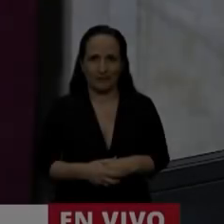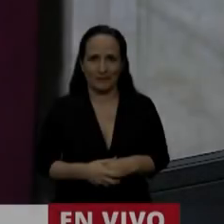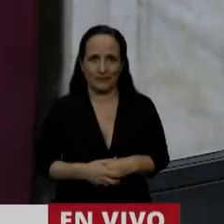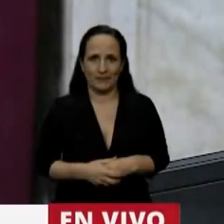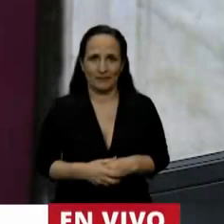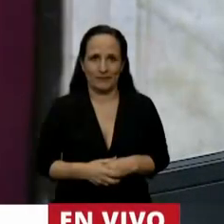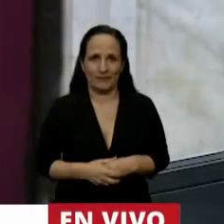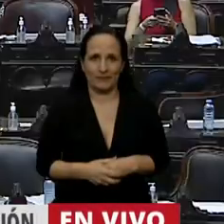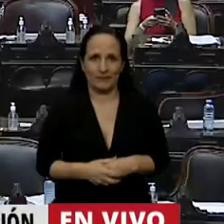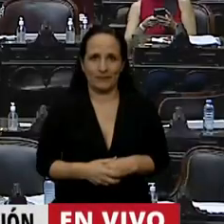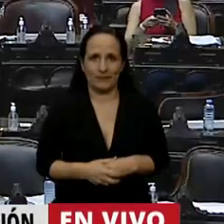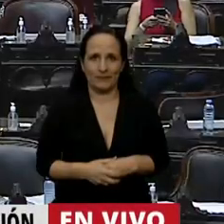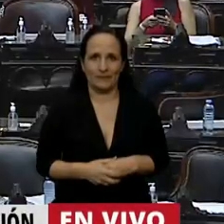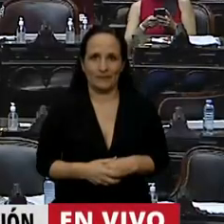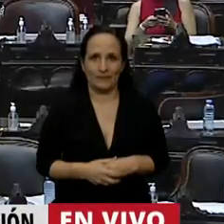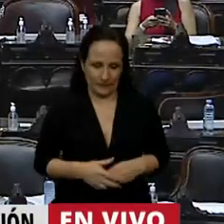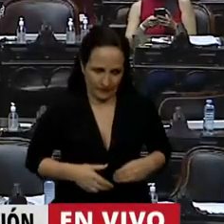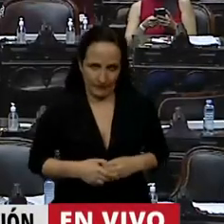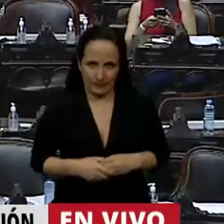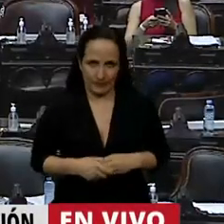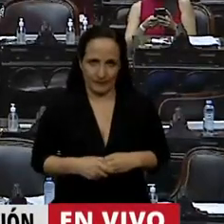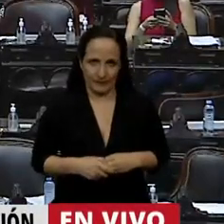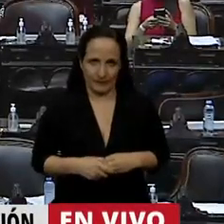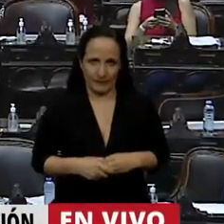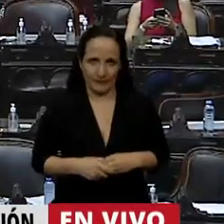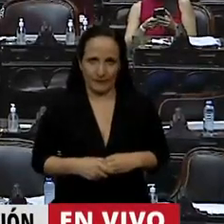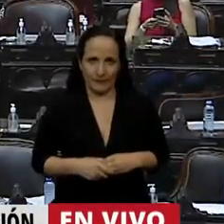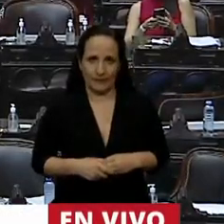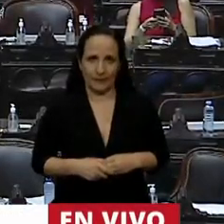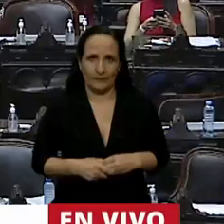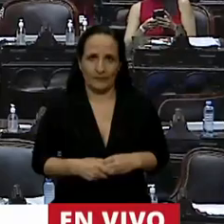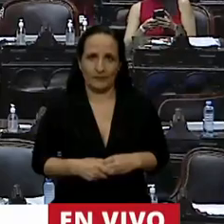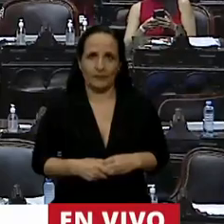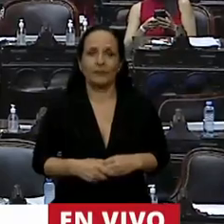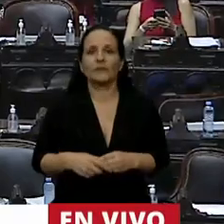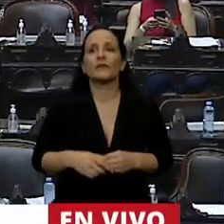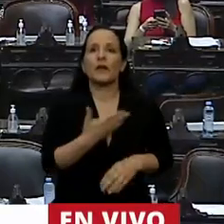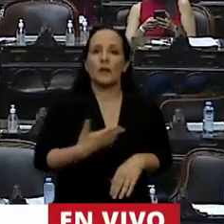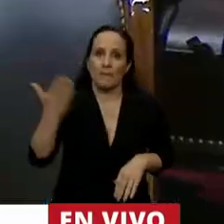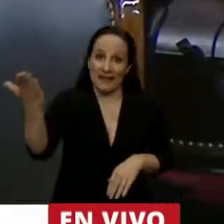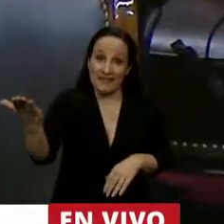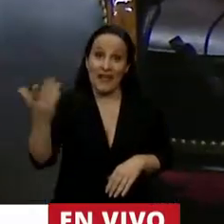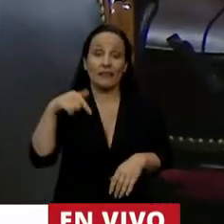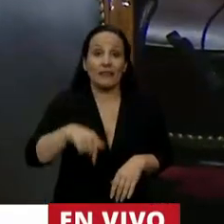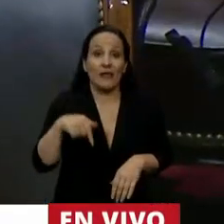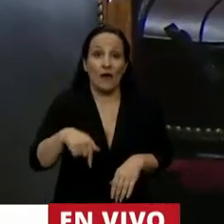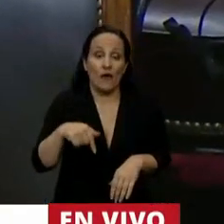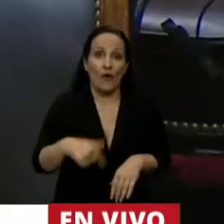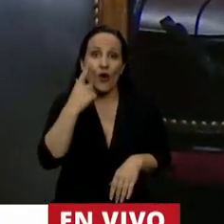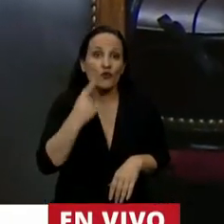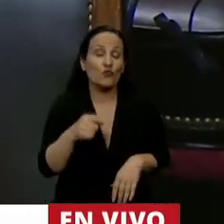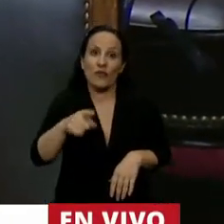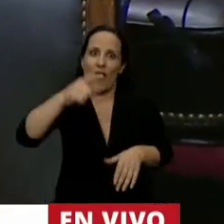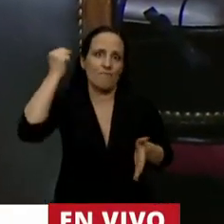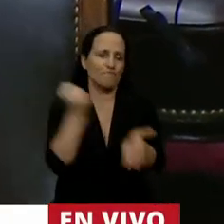En el uso de la palabra, la diputada Ana Carolina Gailar. Señor Presidente, hoy es un día